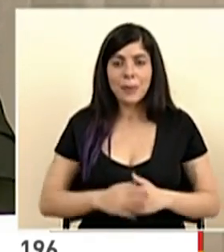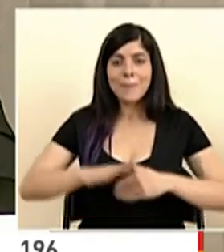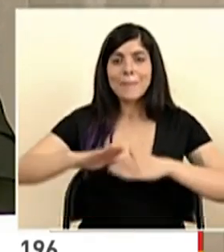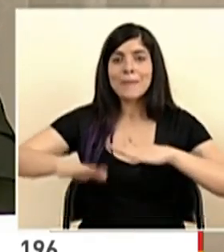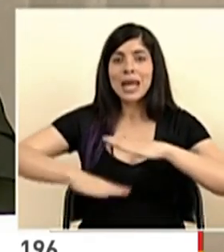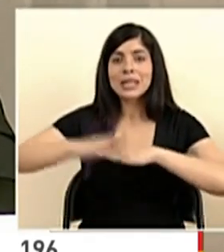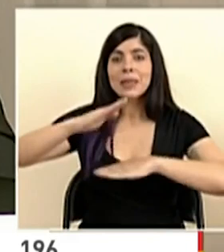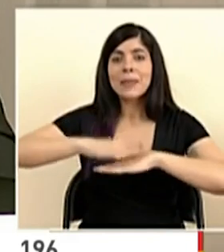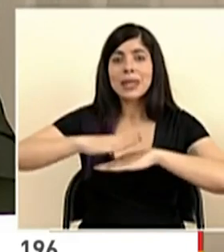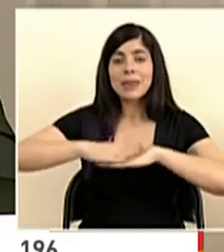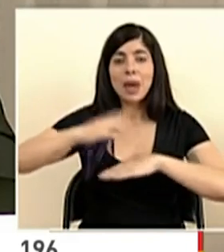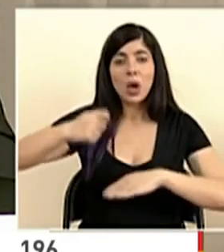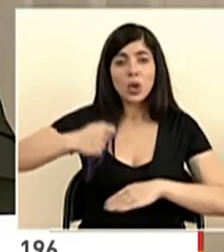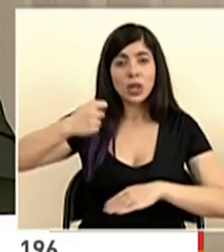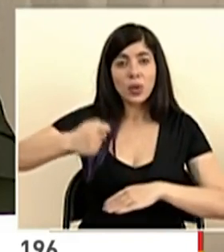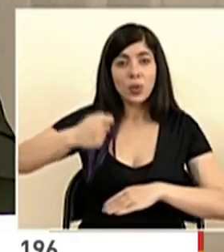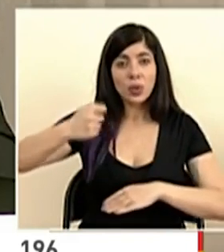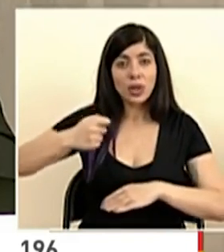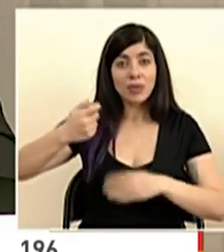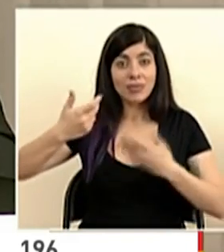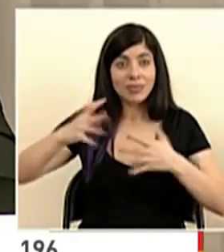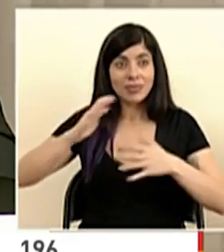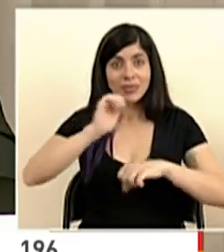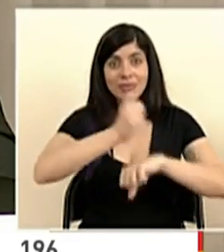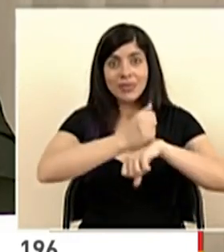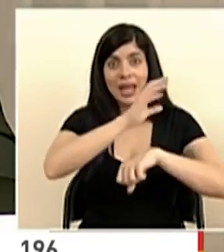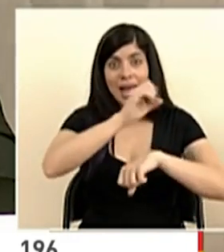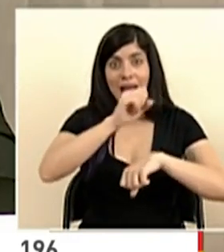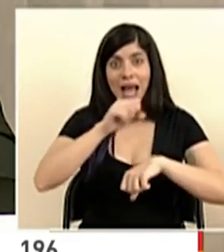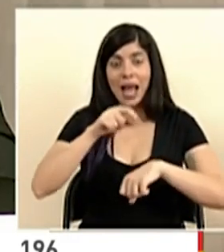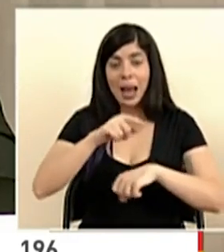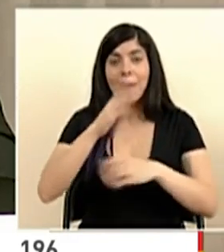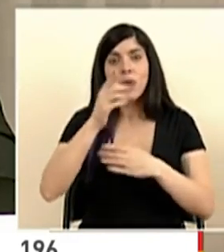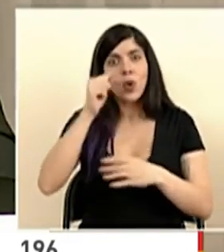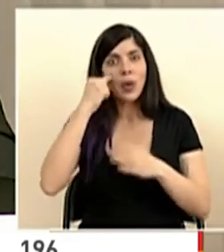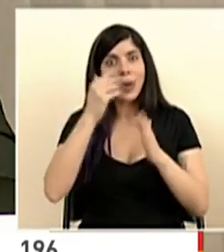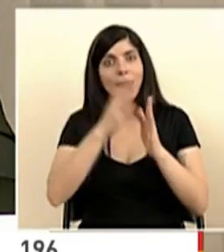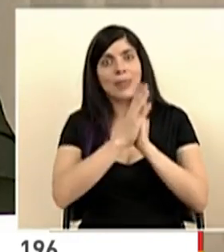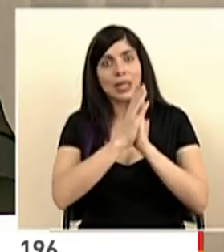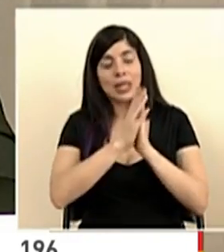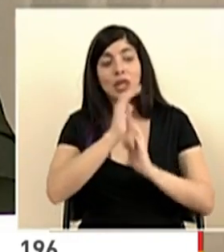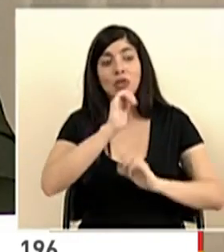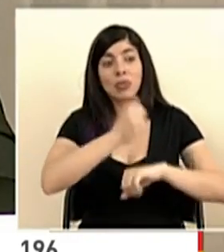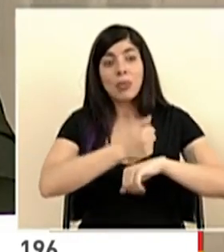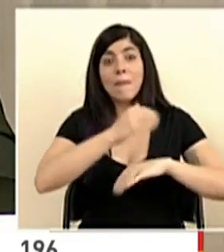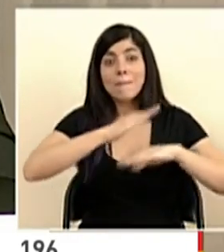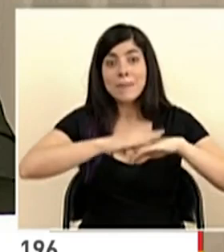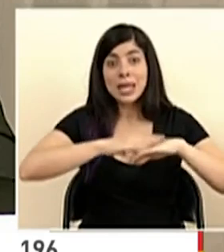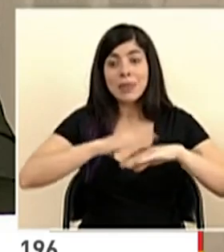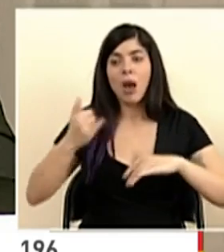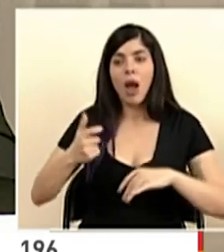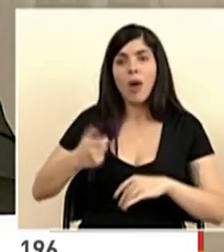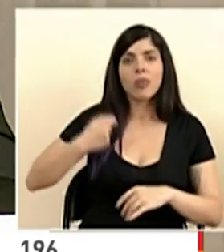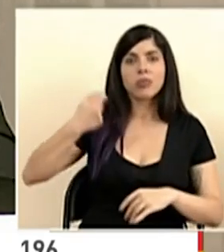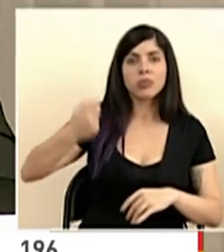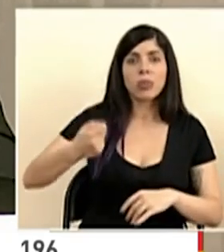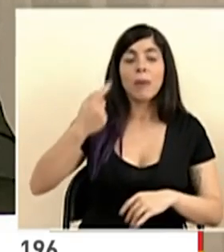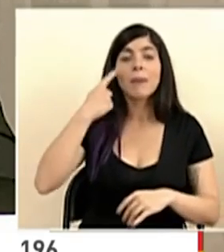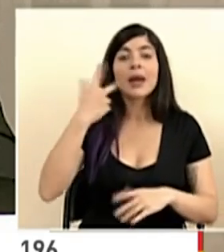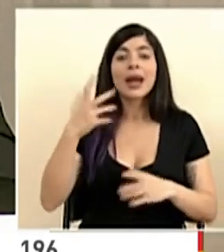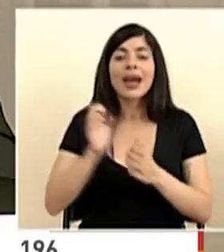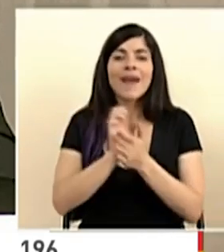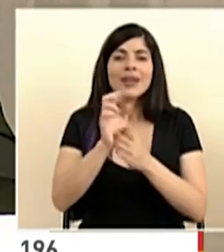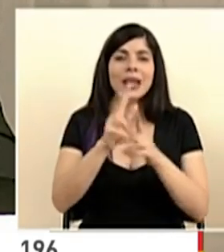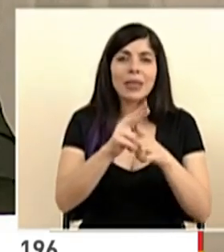base mínima contributiva que se aplicó por la caja a petición del gobierno y esto para que en vez de que se hicieran